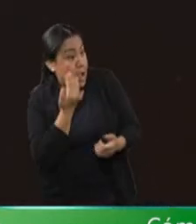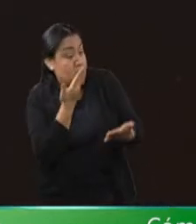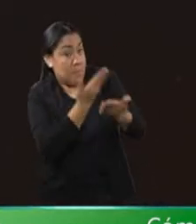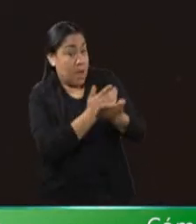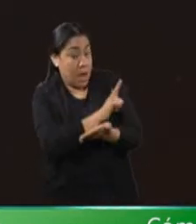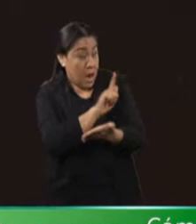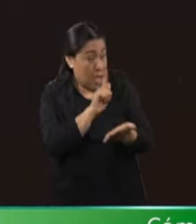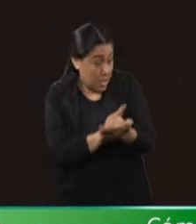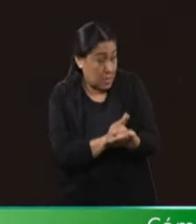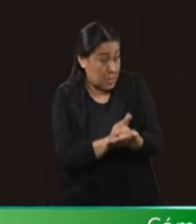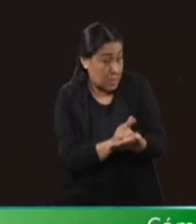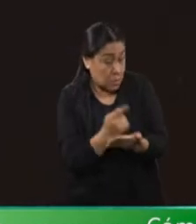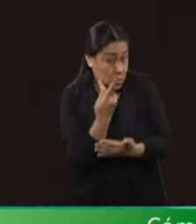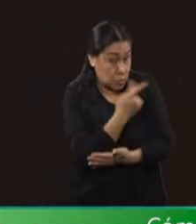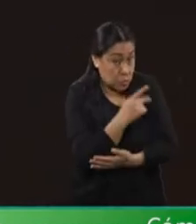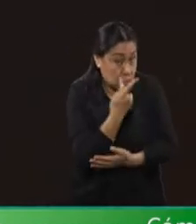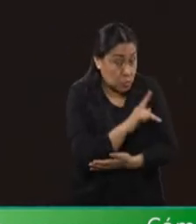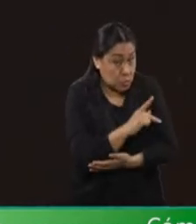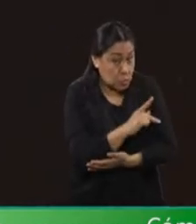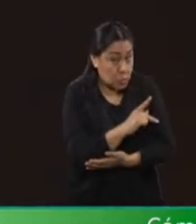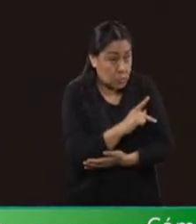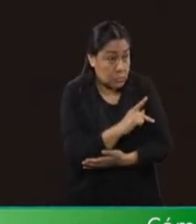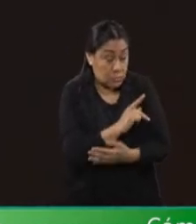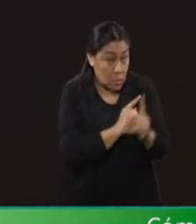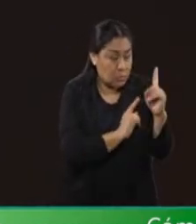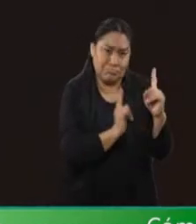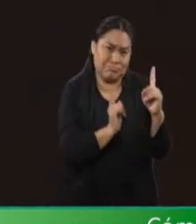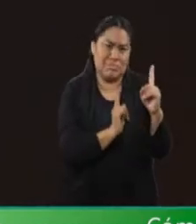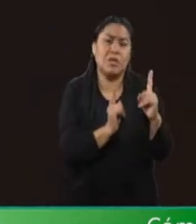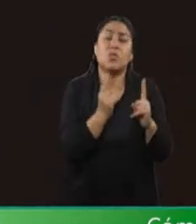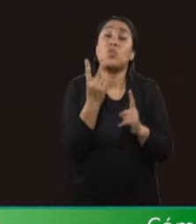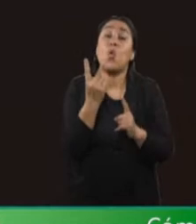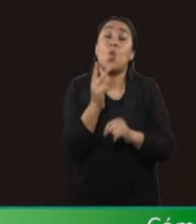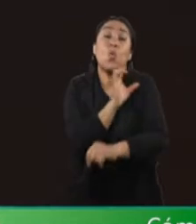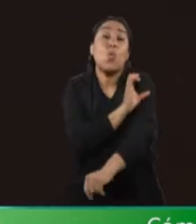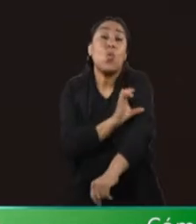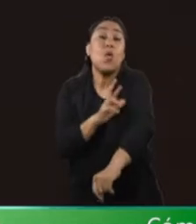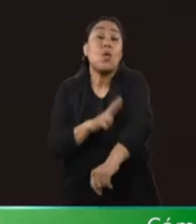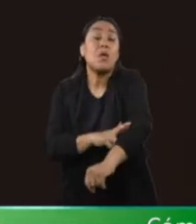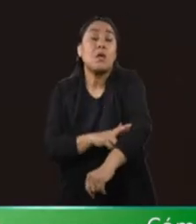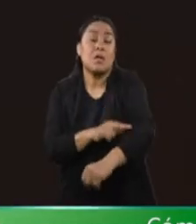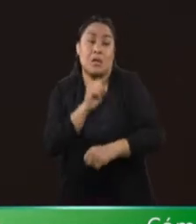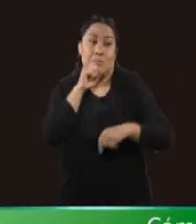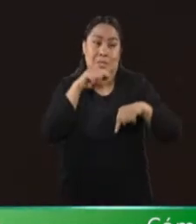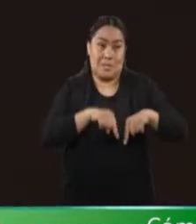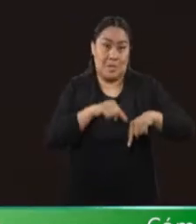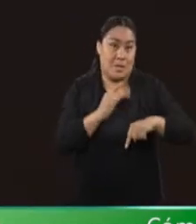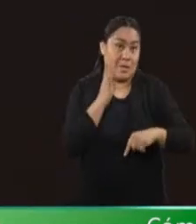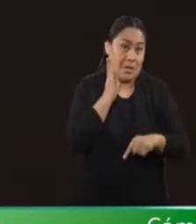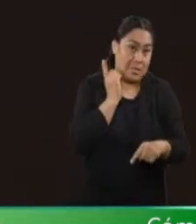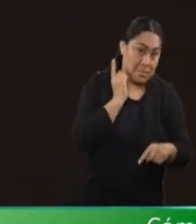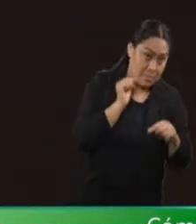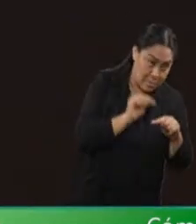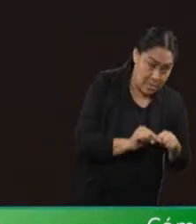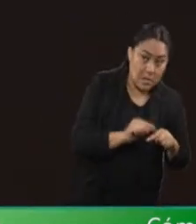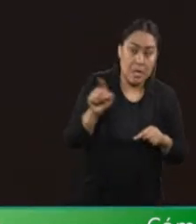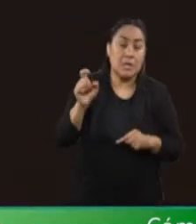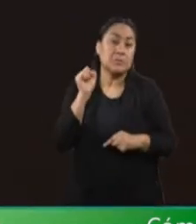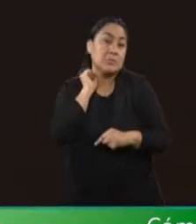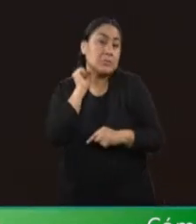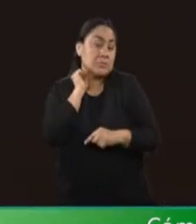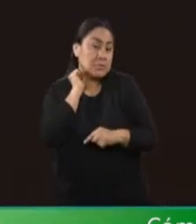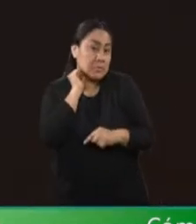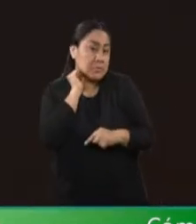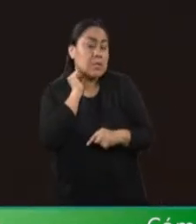Es iniciativa de dos coordinadores, el de aquí, de la Cámara de Diputados y de la Cámara de la Cámara de y